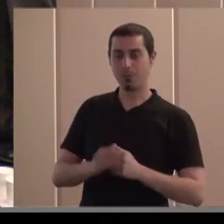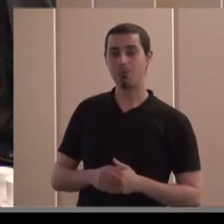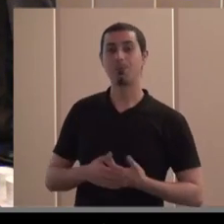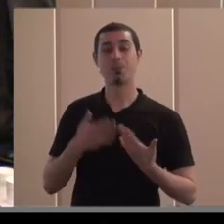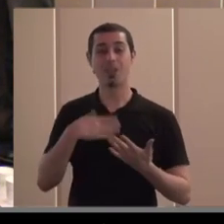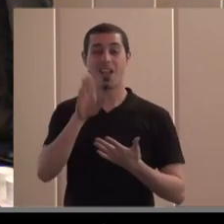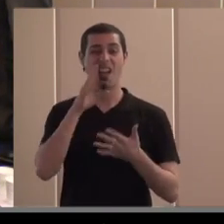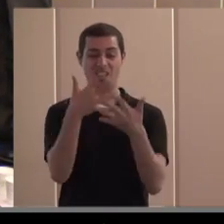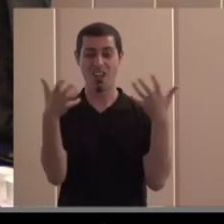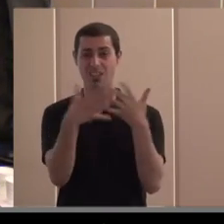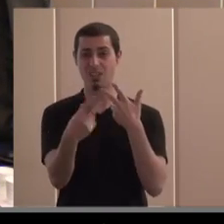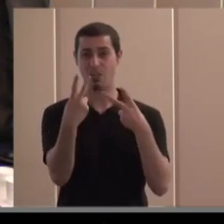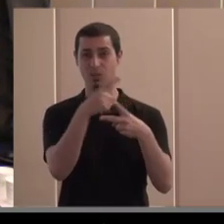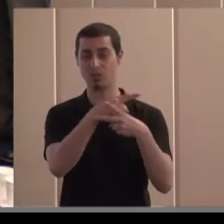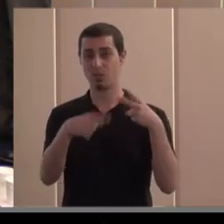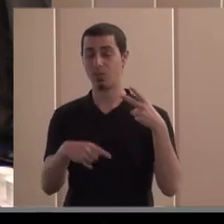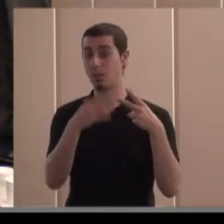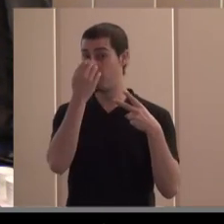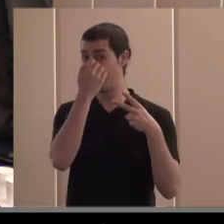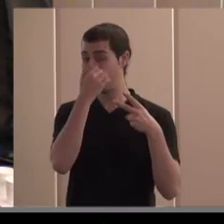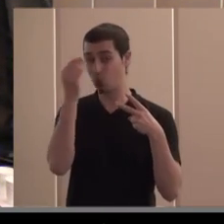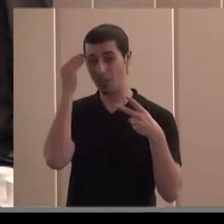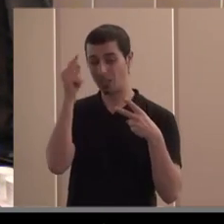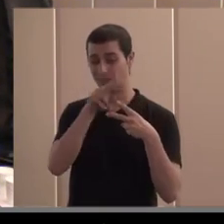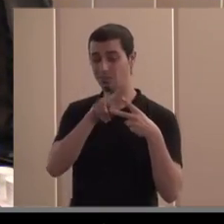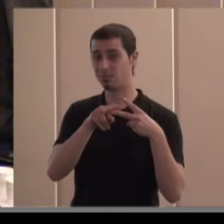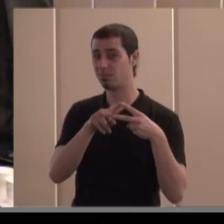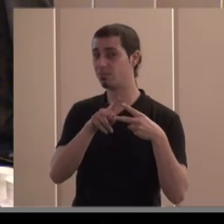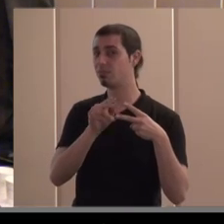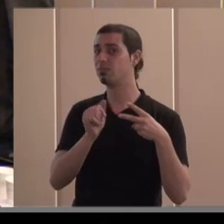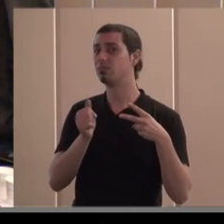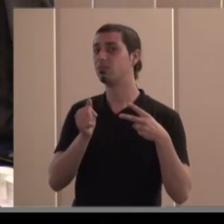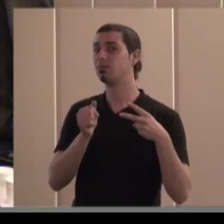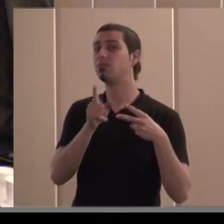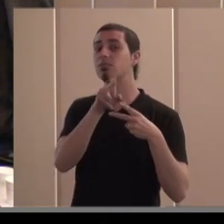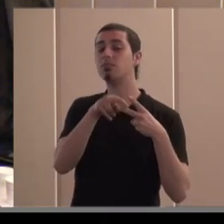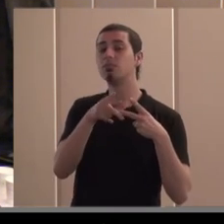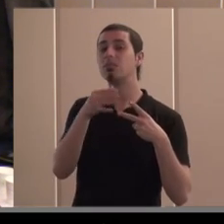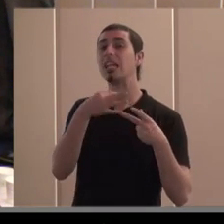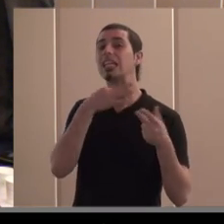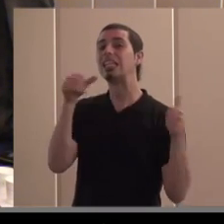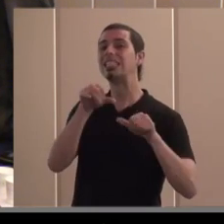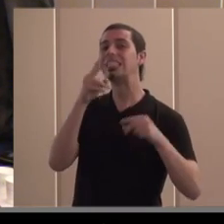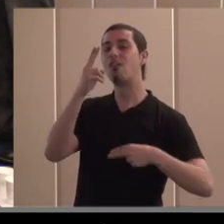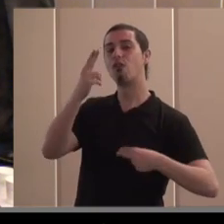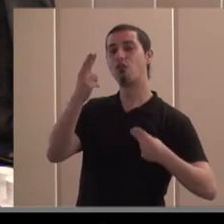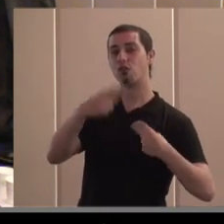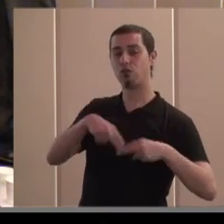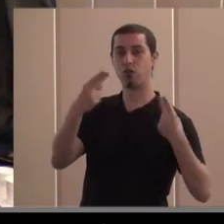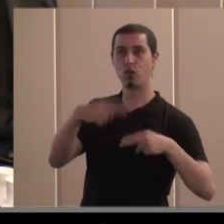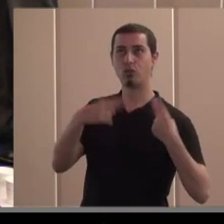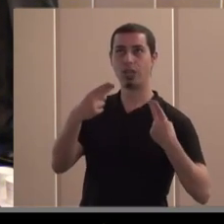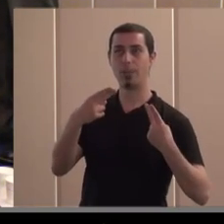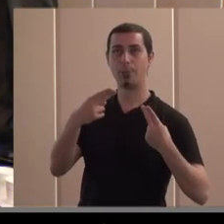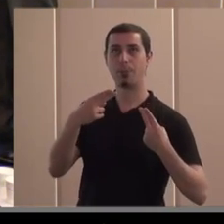dentro de esas dos frases no crees que dentro de esa crisis de frontera dentro del